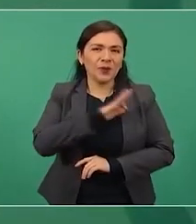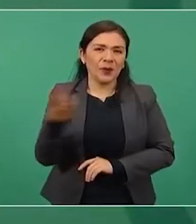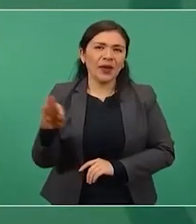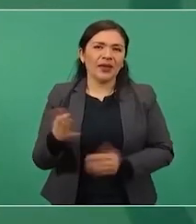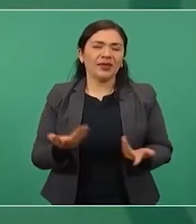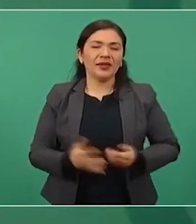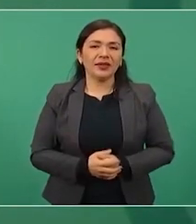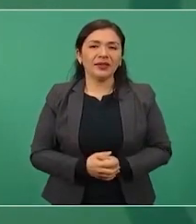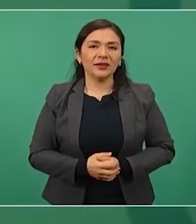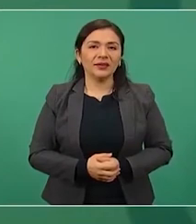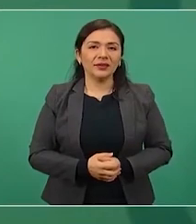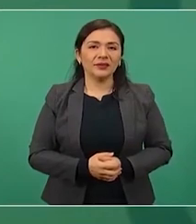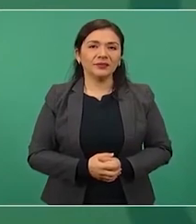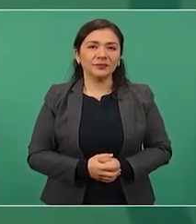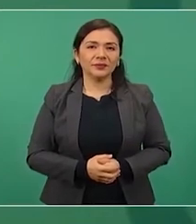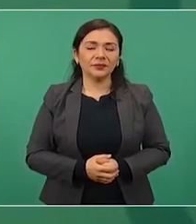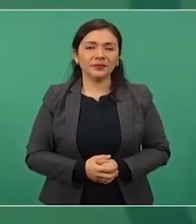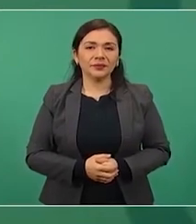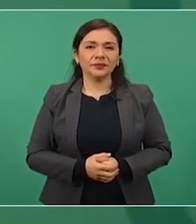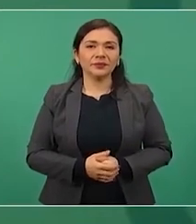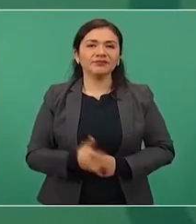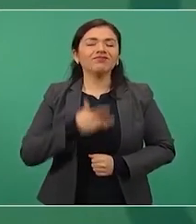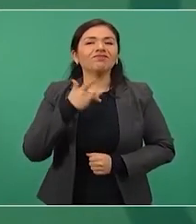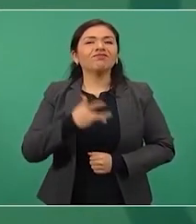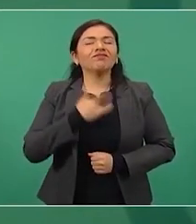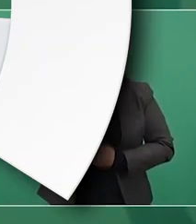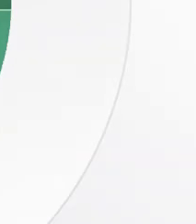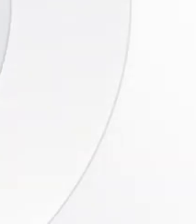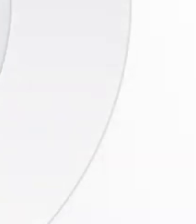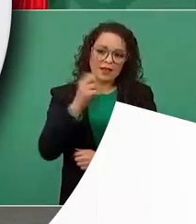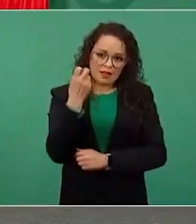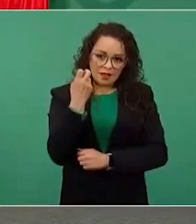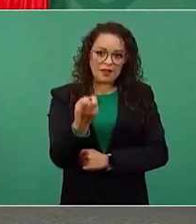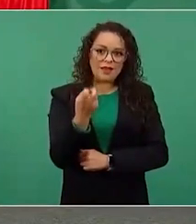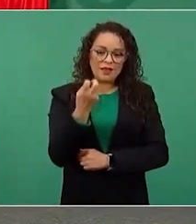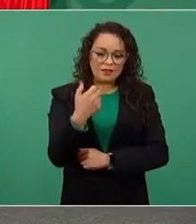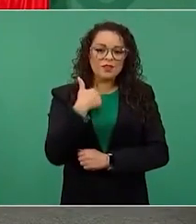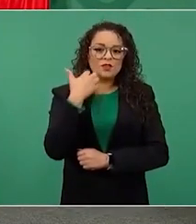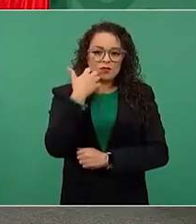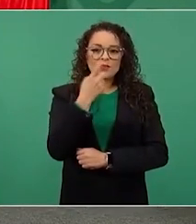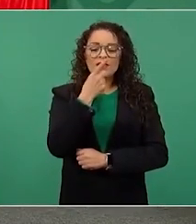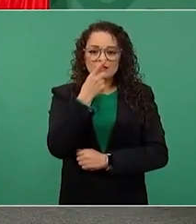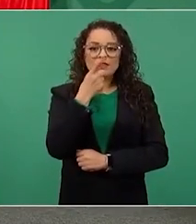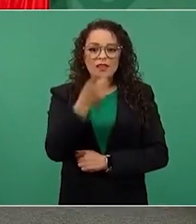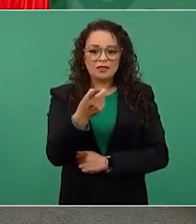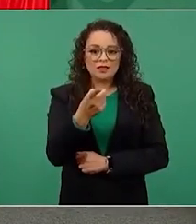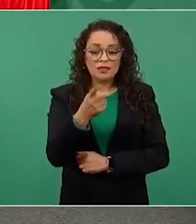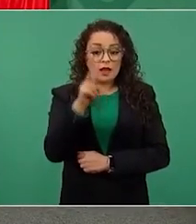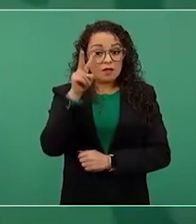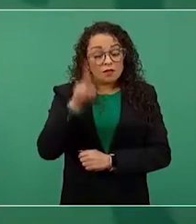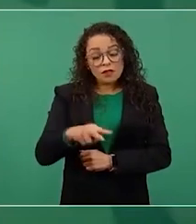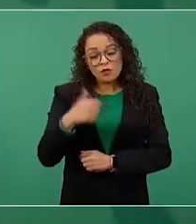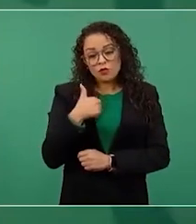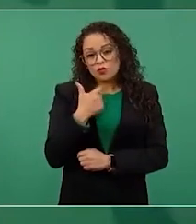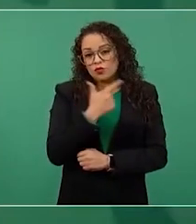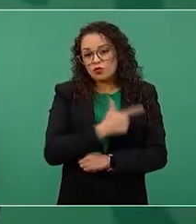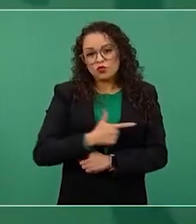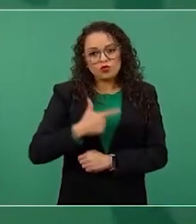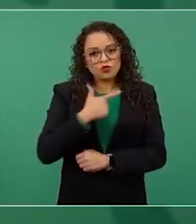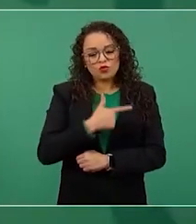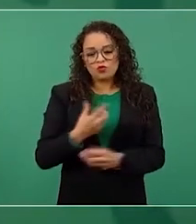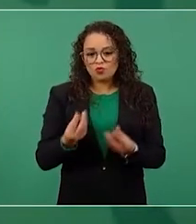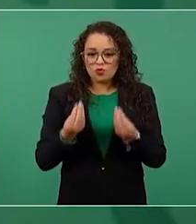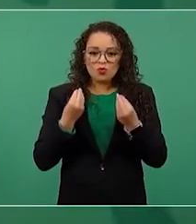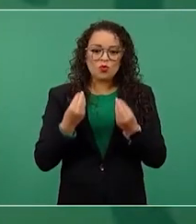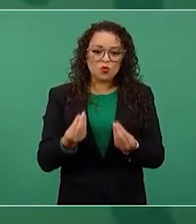tristezas. que me gustó mucho, porque hay que